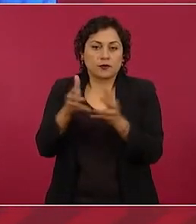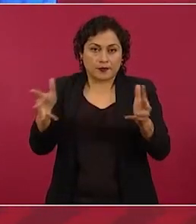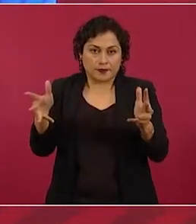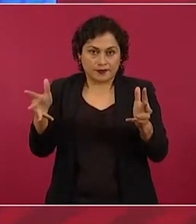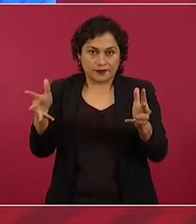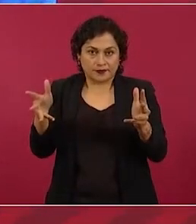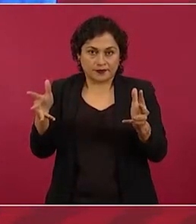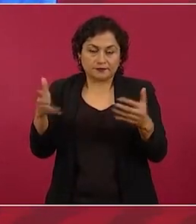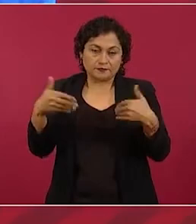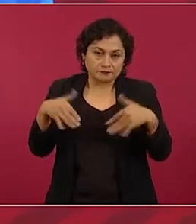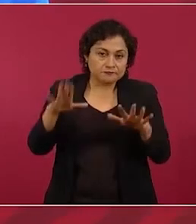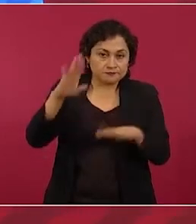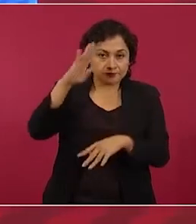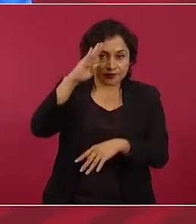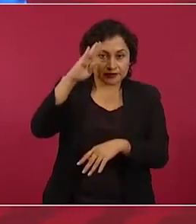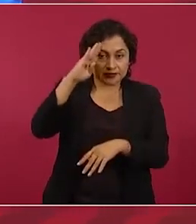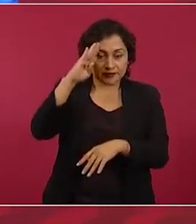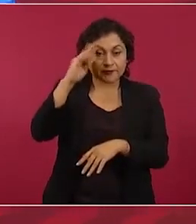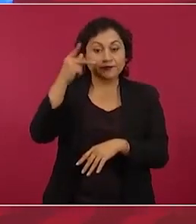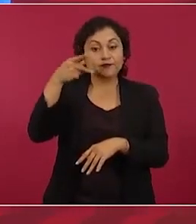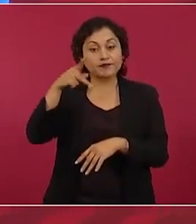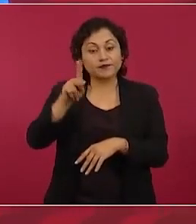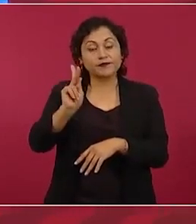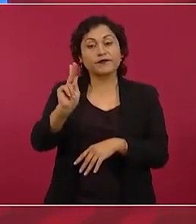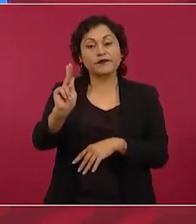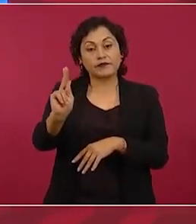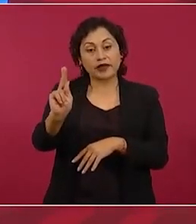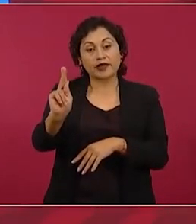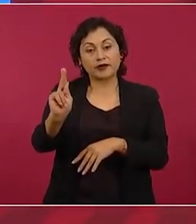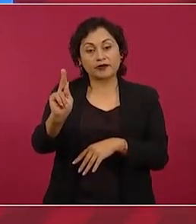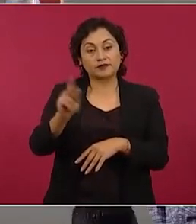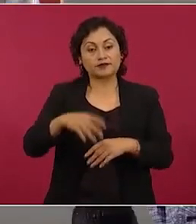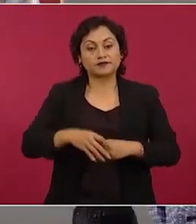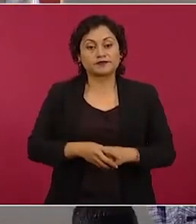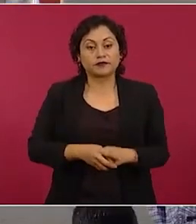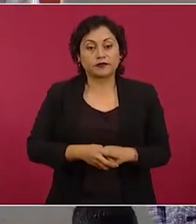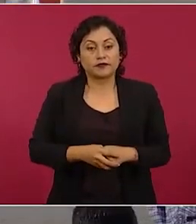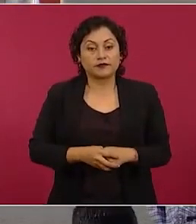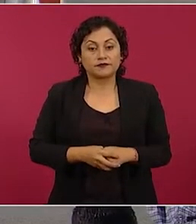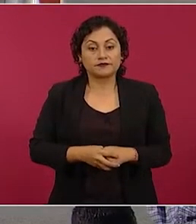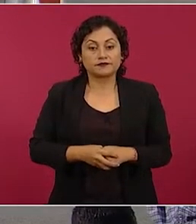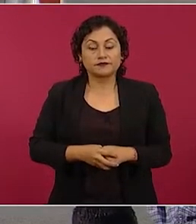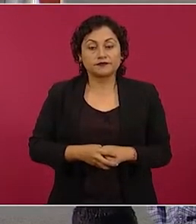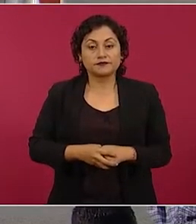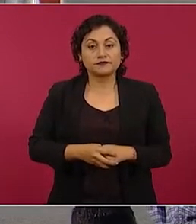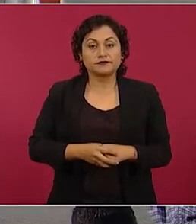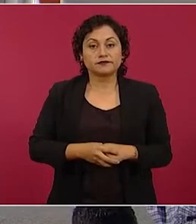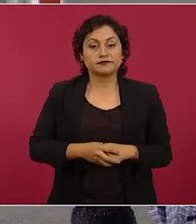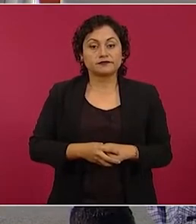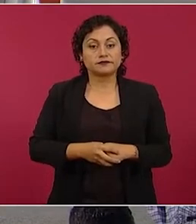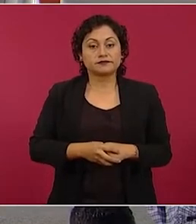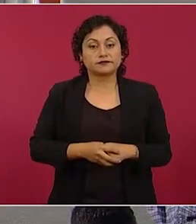sin embargo, se pensó de que íbamos a parar